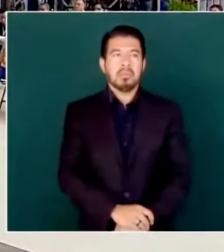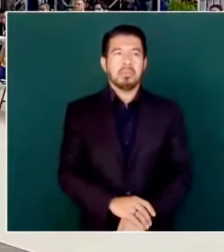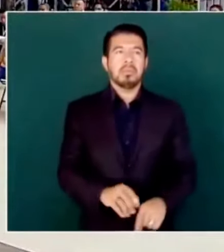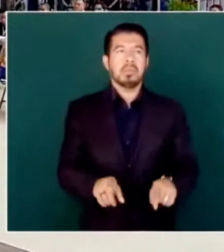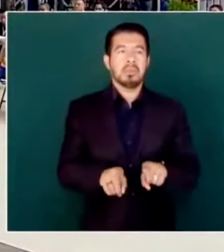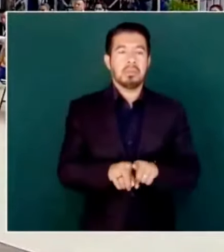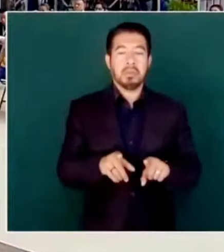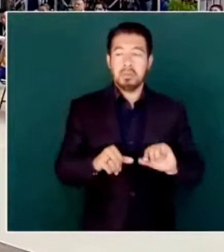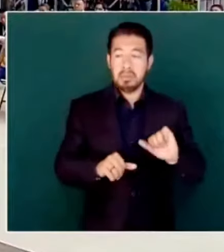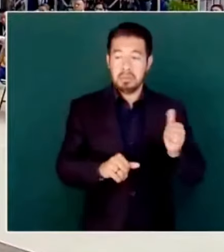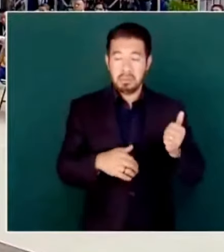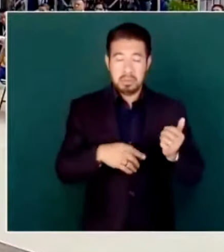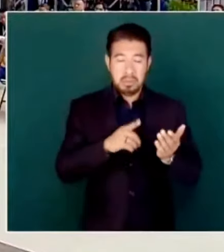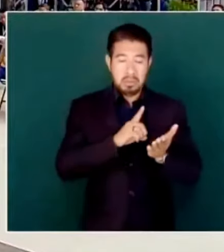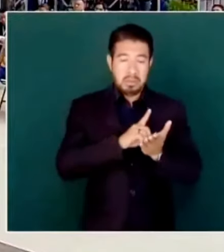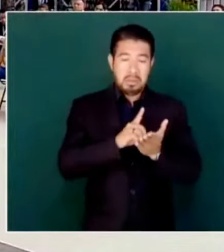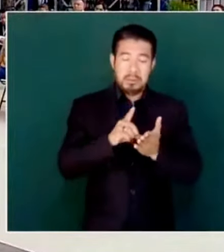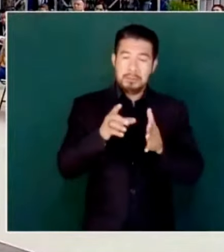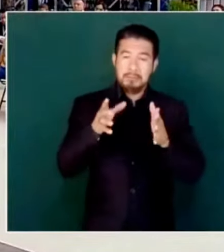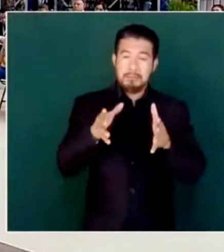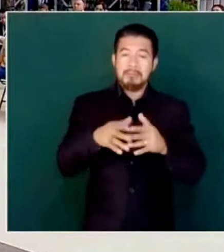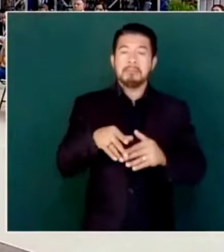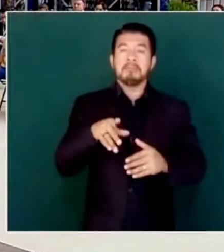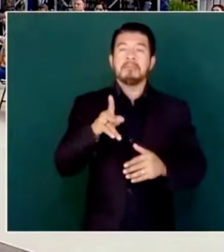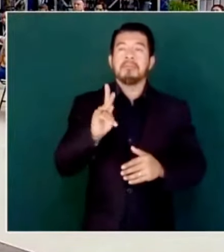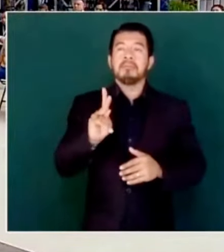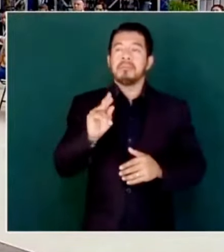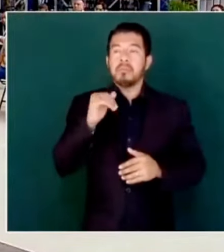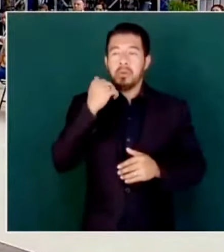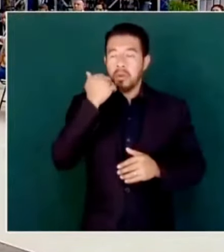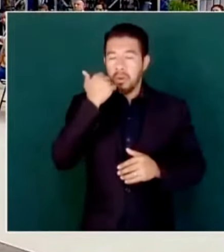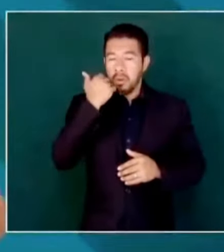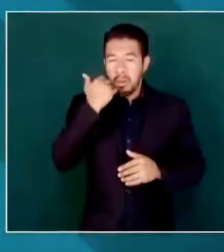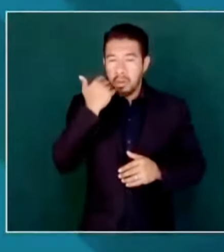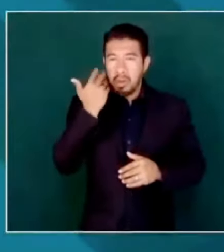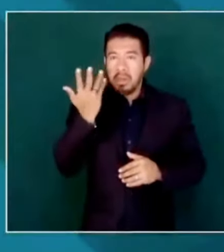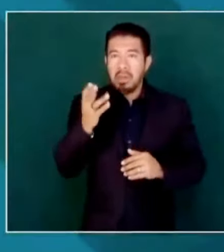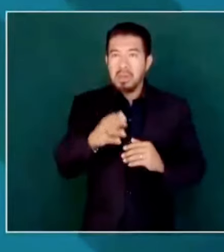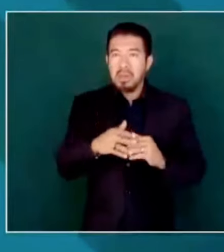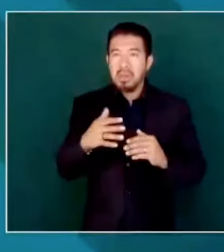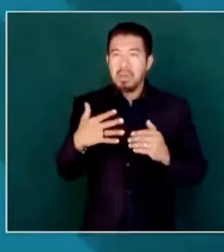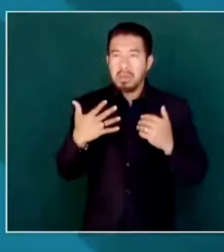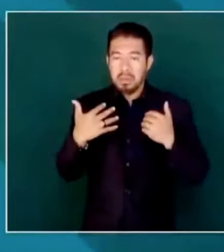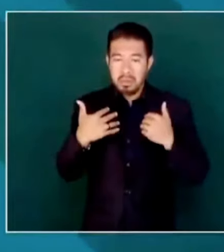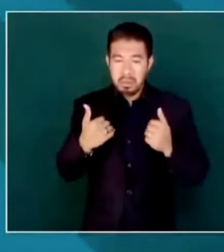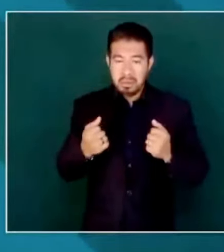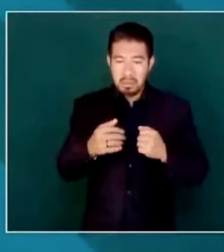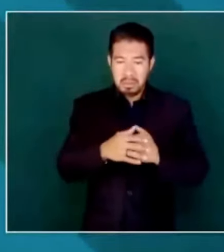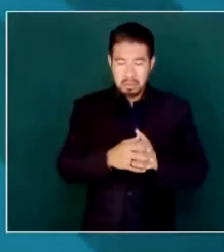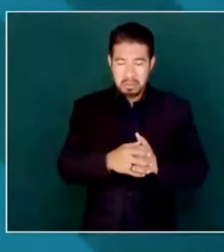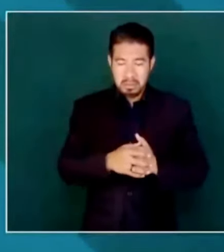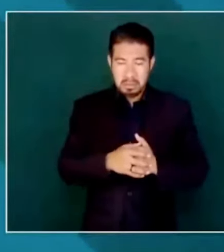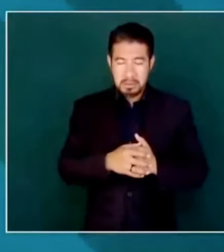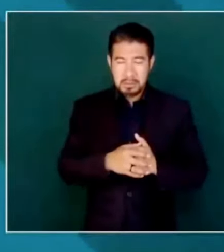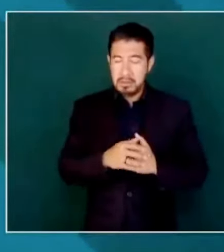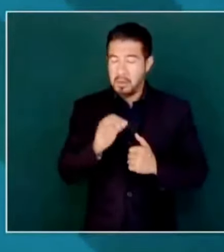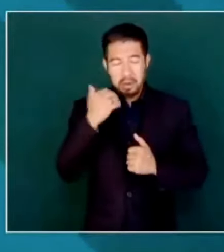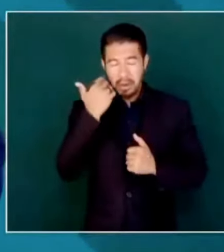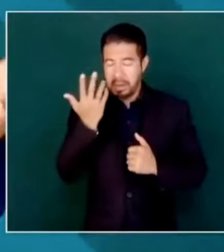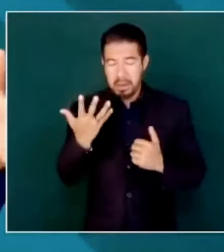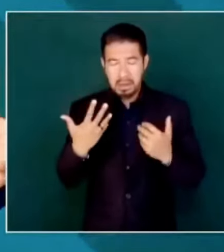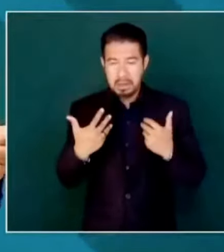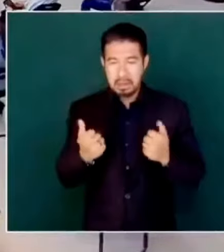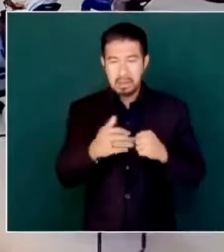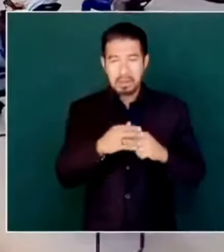pero no han querido entender de que hay